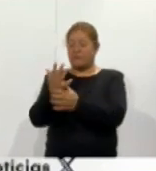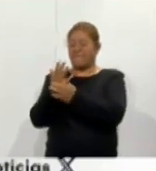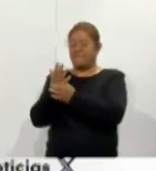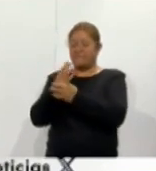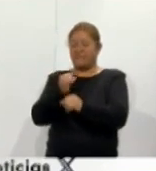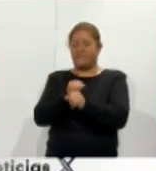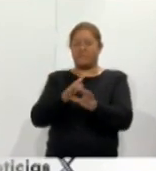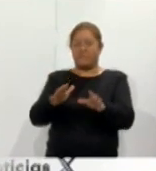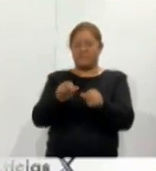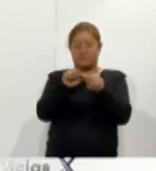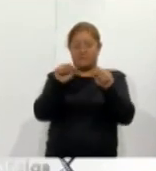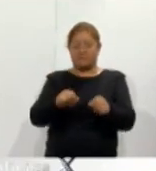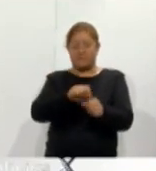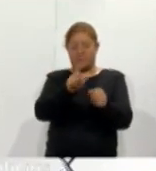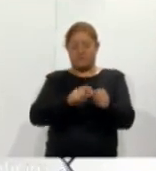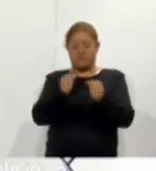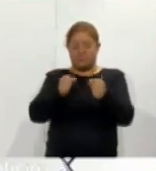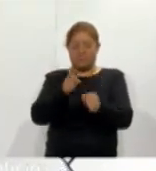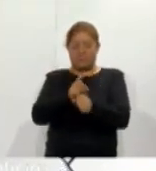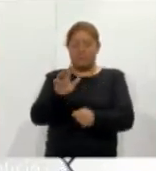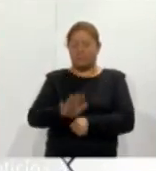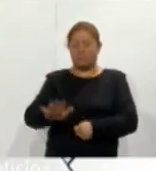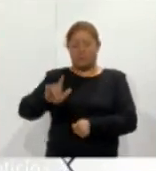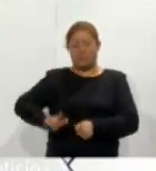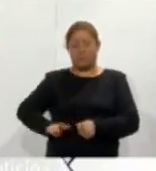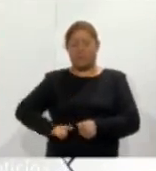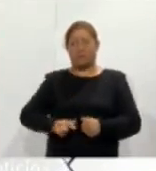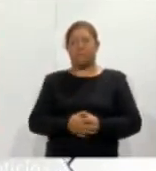Secretariado Ejecutivo del Sistema Nacional de Seguridad Pública